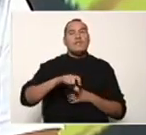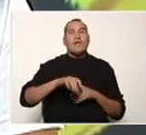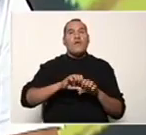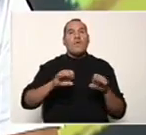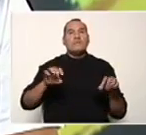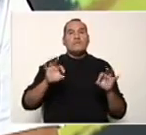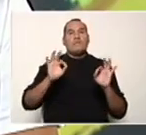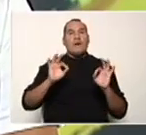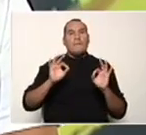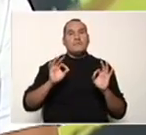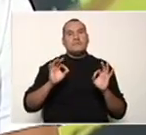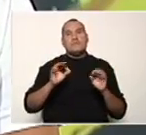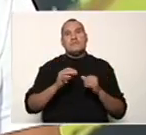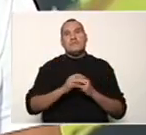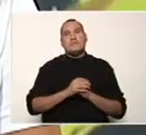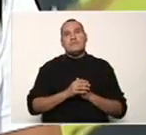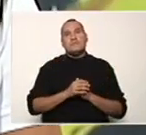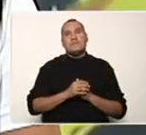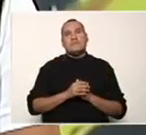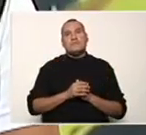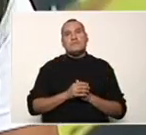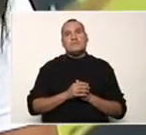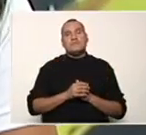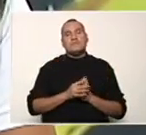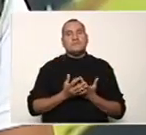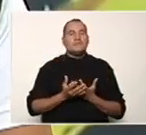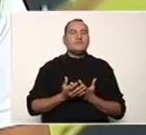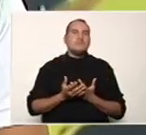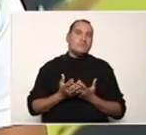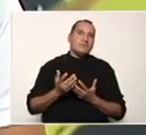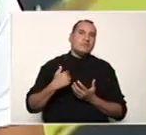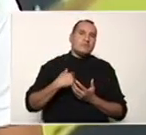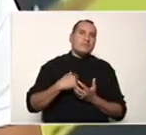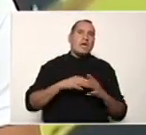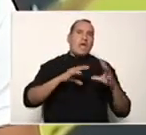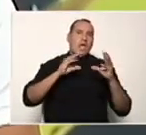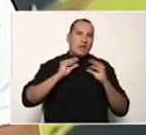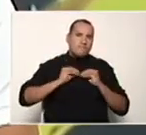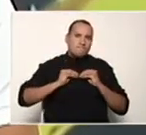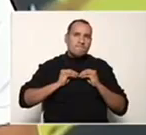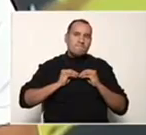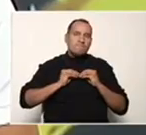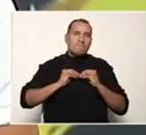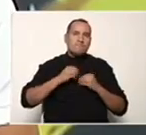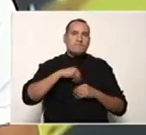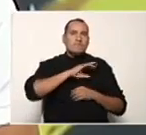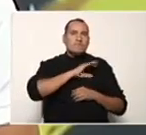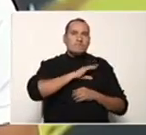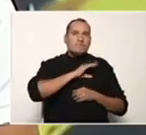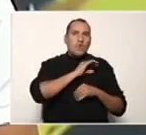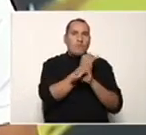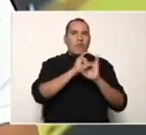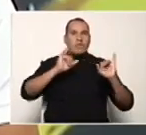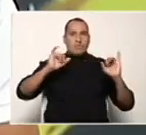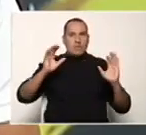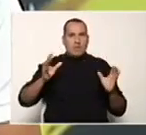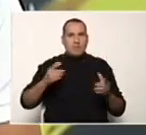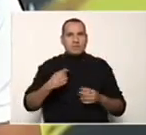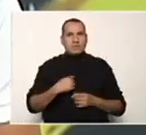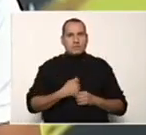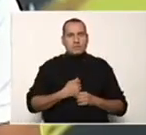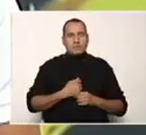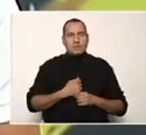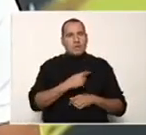especiales que se encuentran en el nivel de educación media ya sea apropiado de un nivel de autonomía y de independencia. decir,